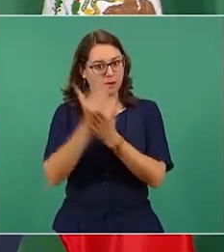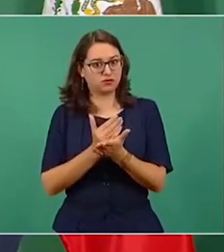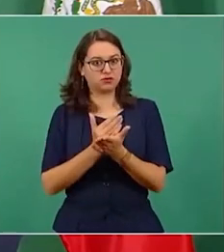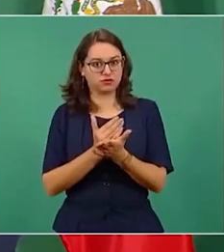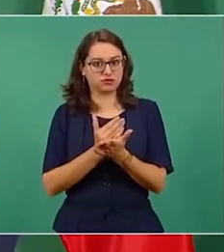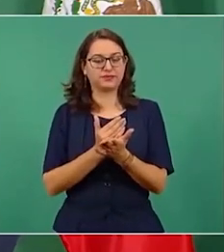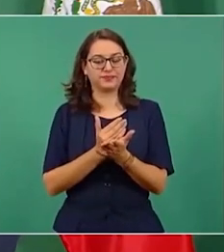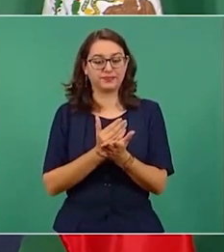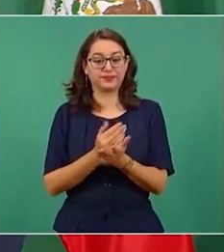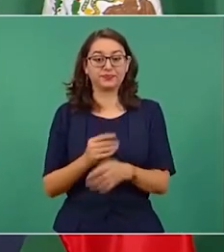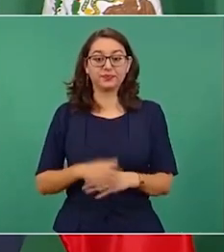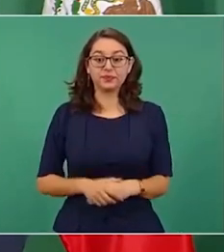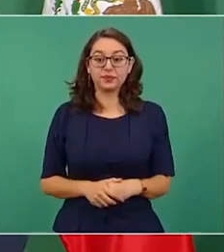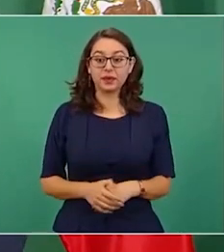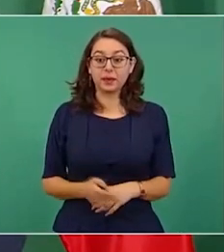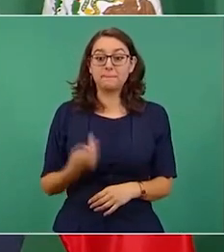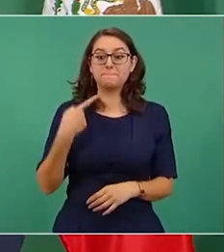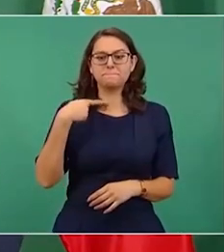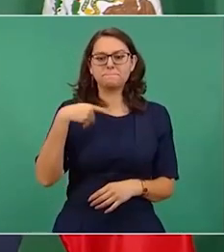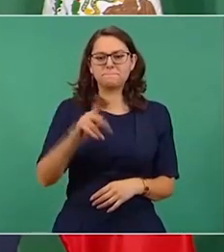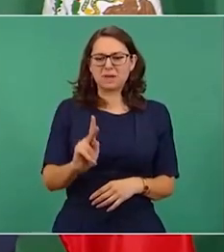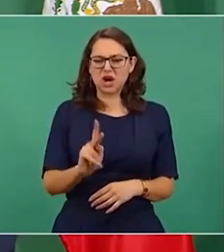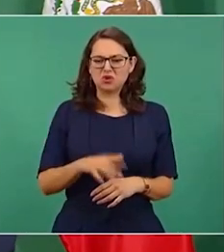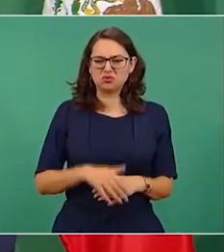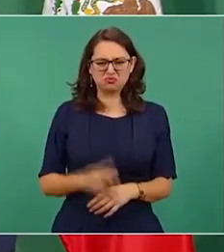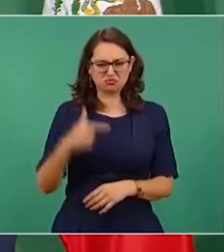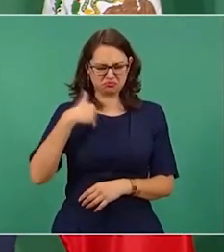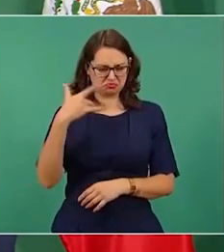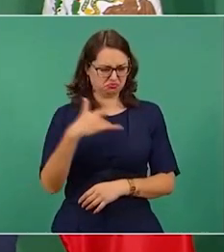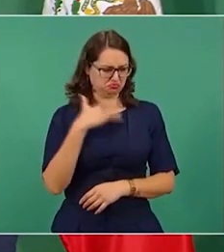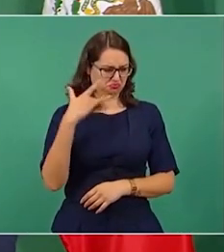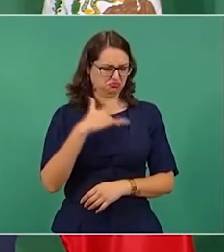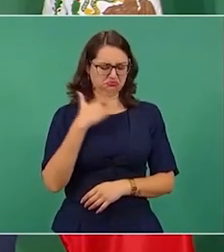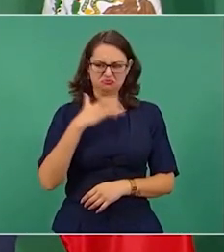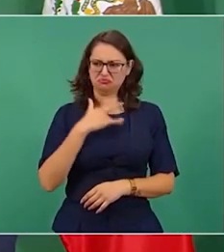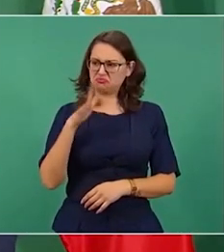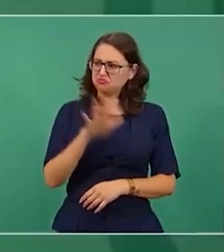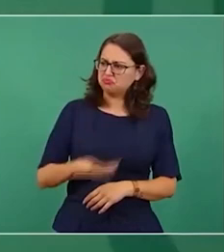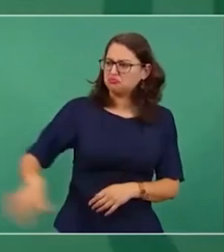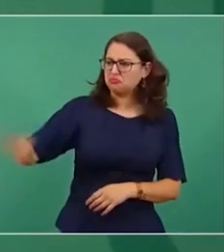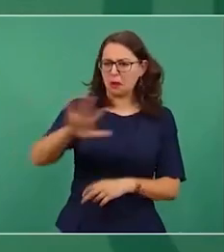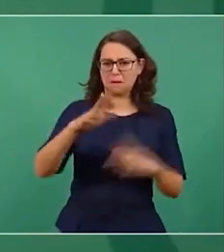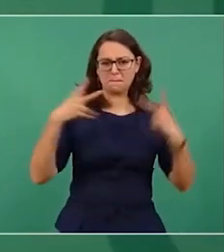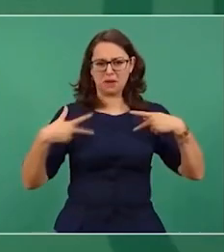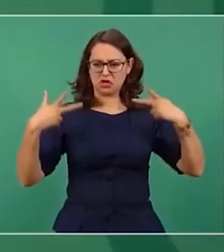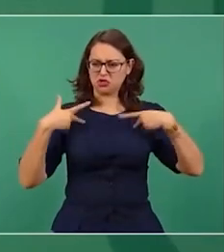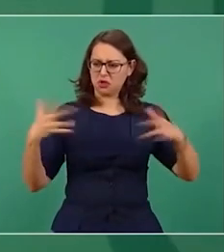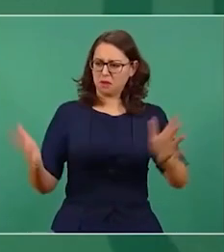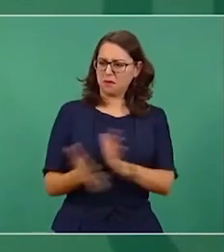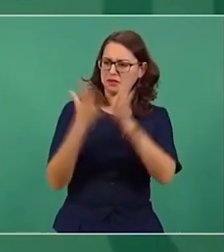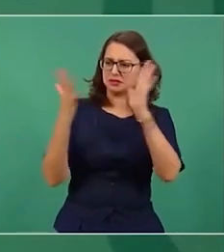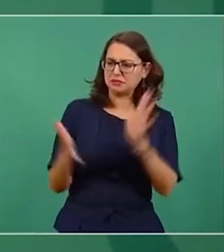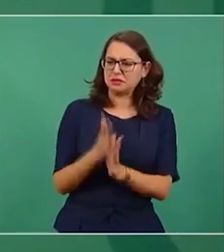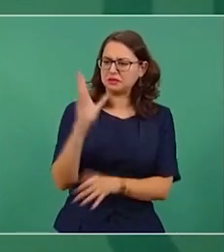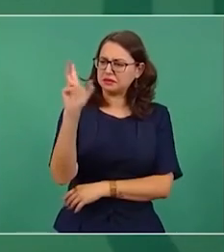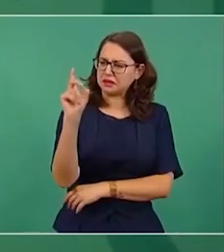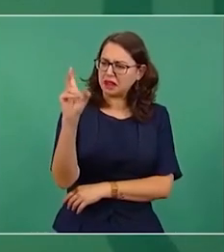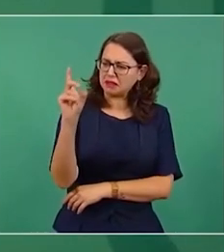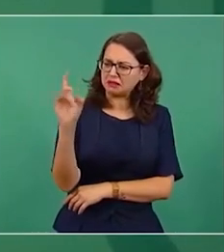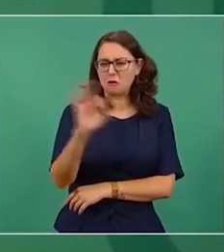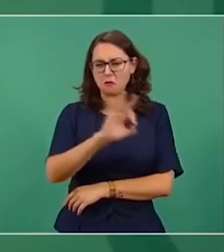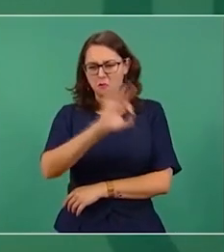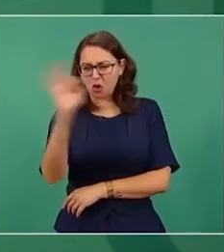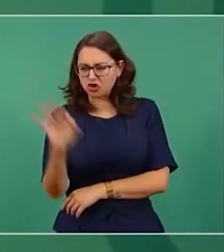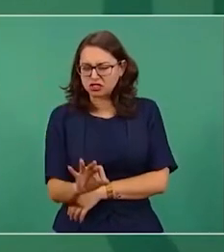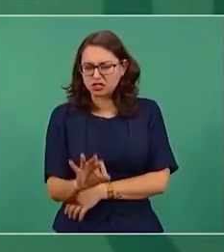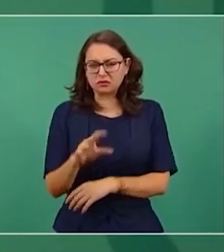pero si se tiene el 30% y este